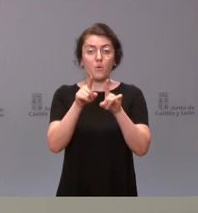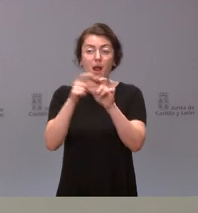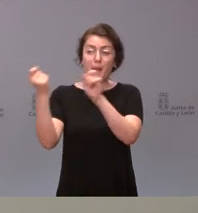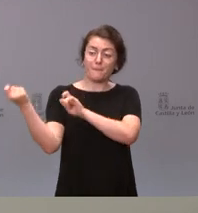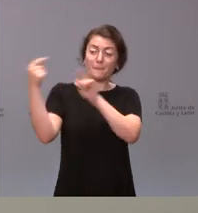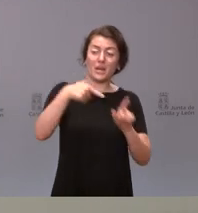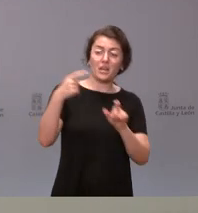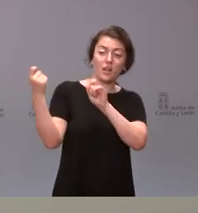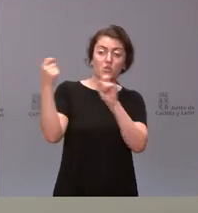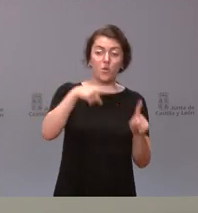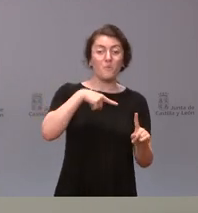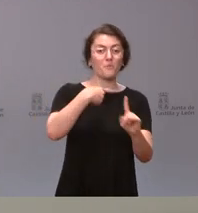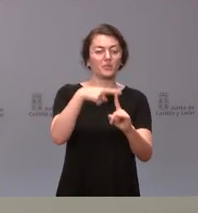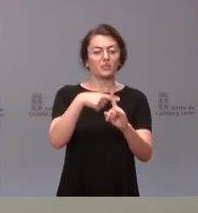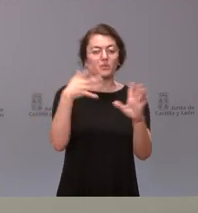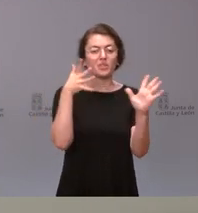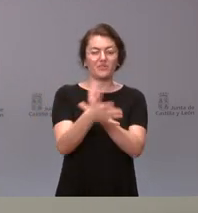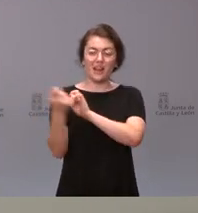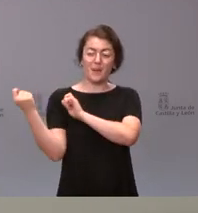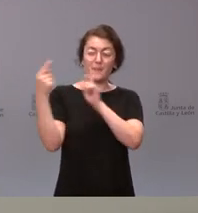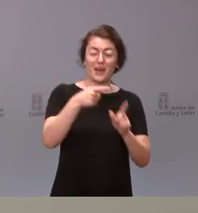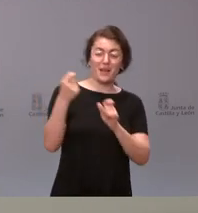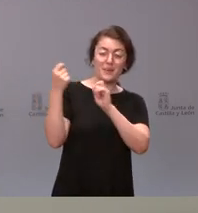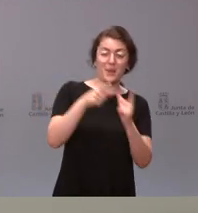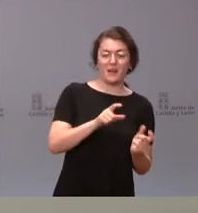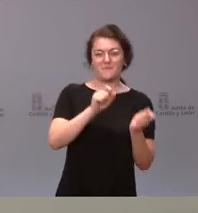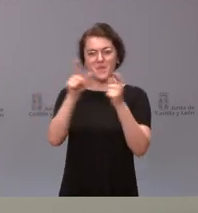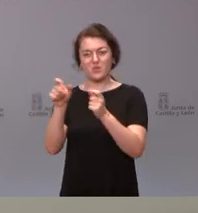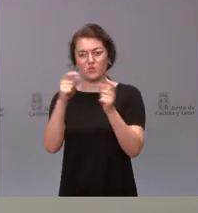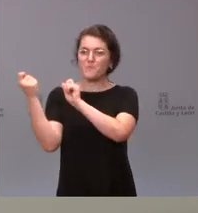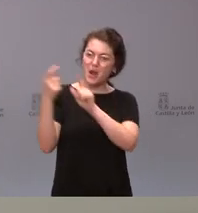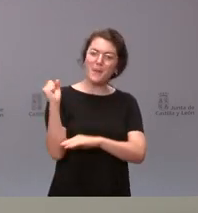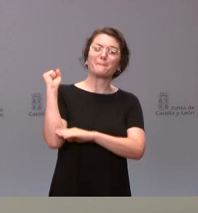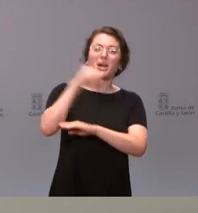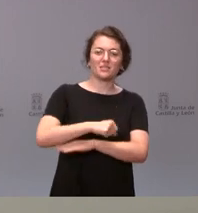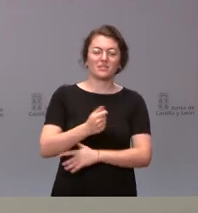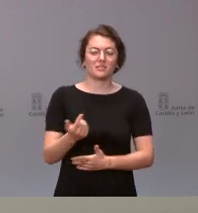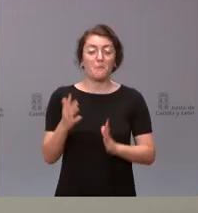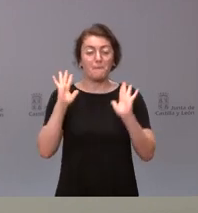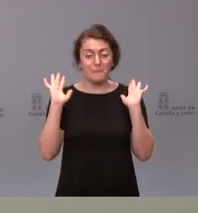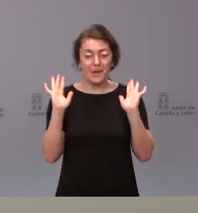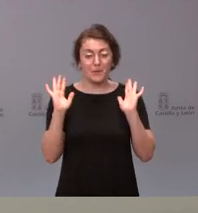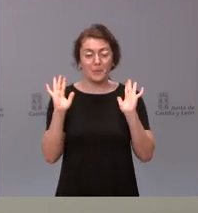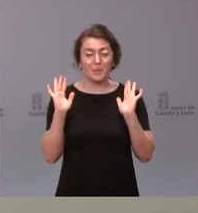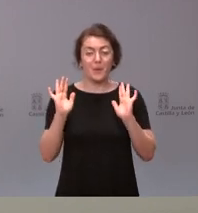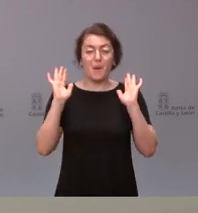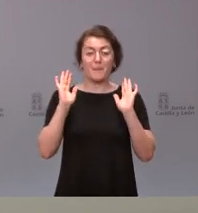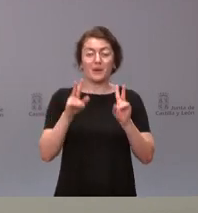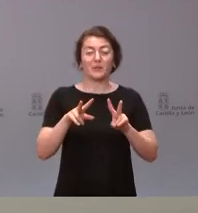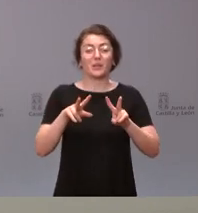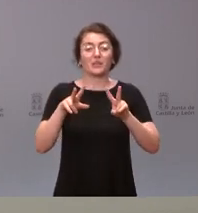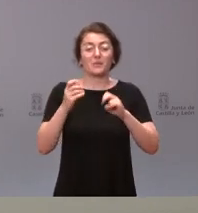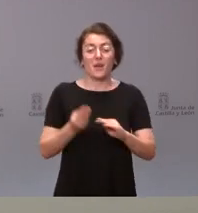de personas que vienen a Castilla y León de las que se van de nuestra comunidad. Pero, sin embargo, el dato de saldo vegetativo es